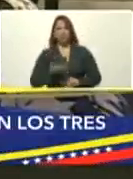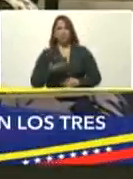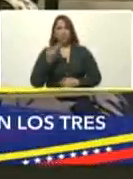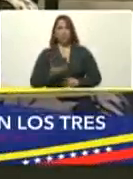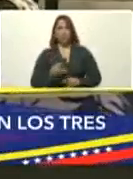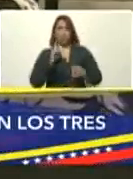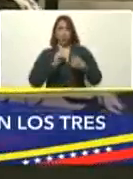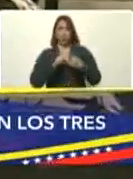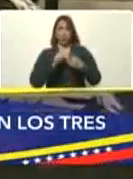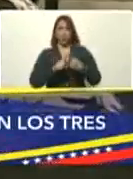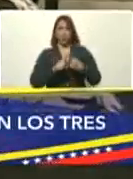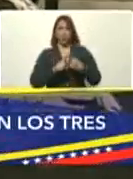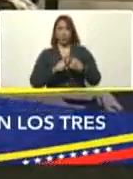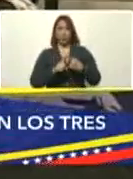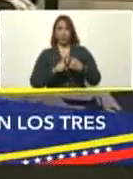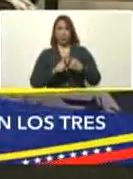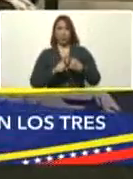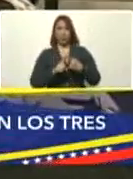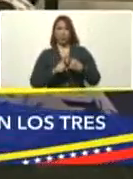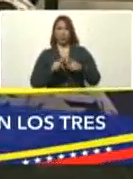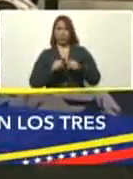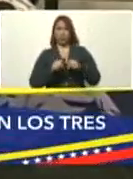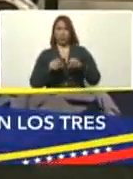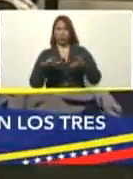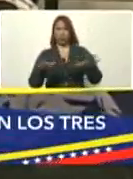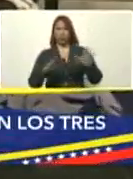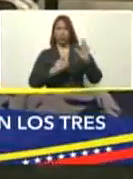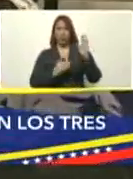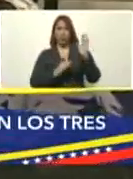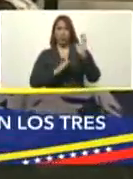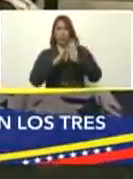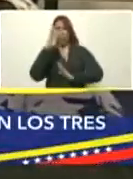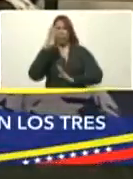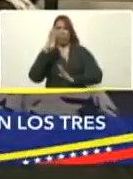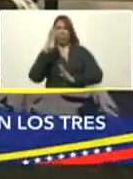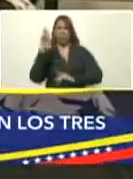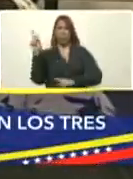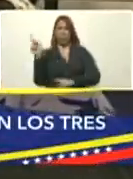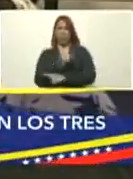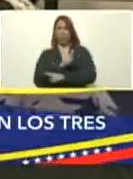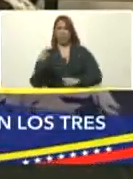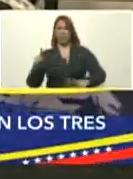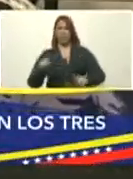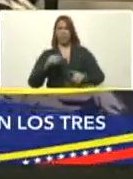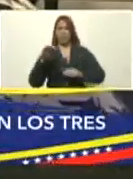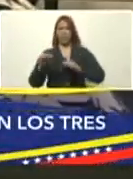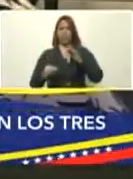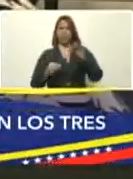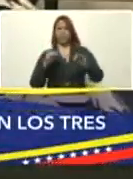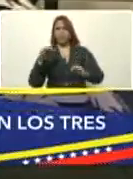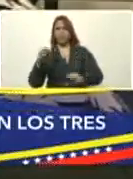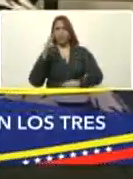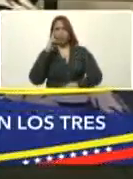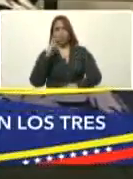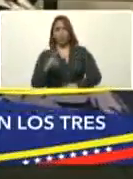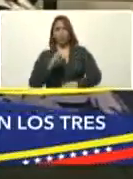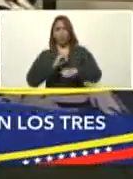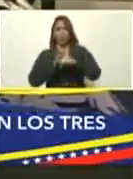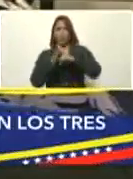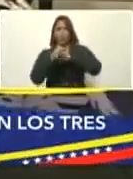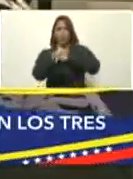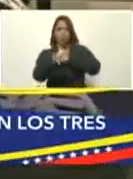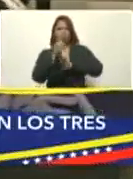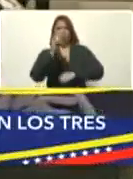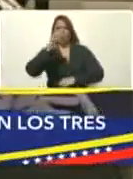epidemiológica por el aumento en la velocidad de transmisión que se empezó a observar con la llegada de la variante